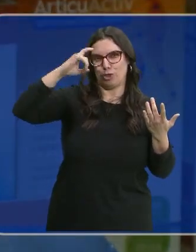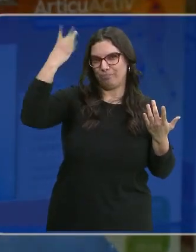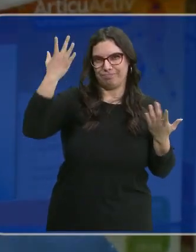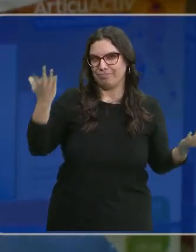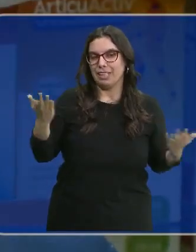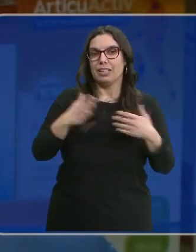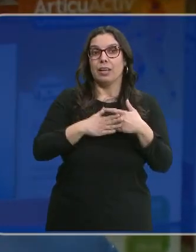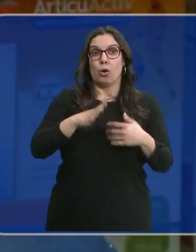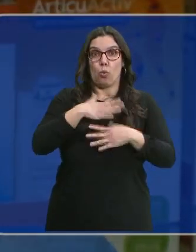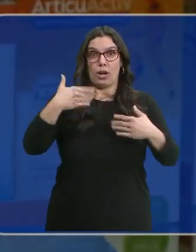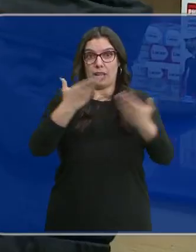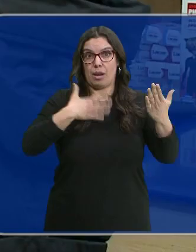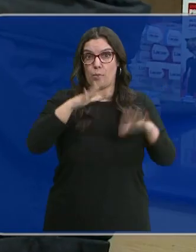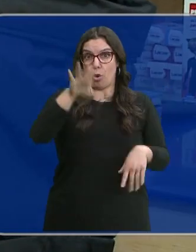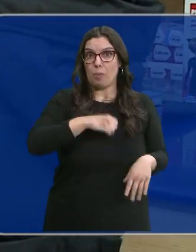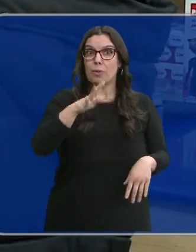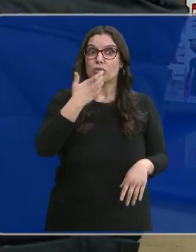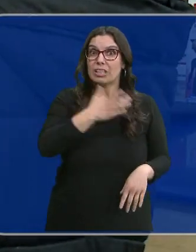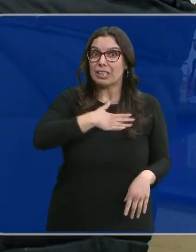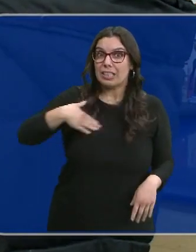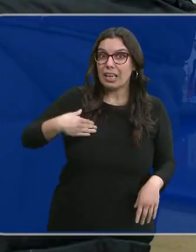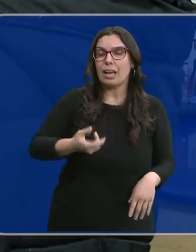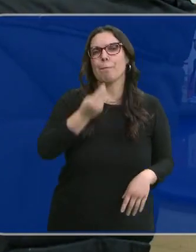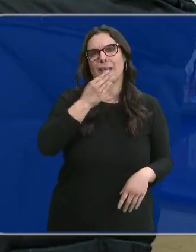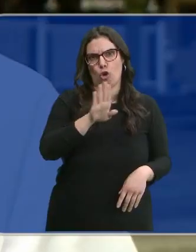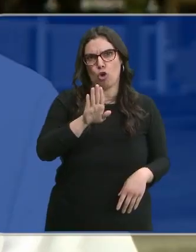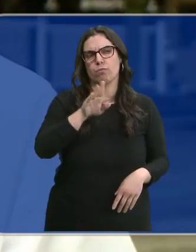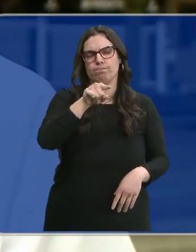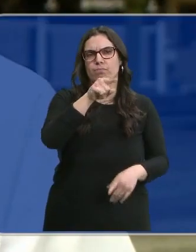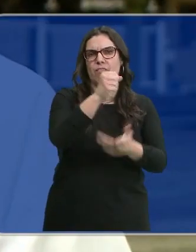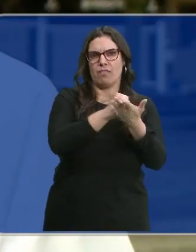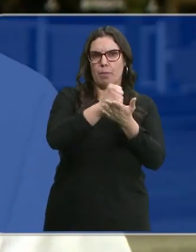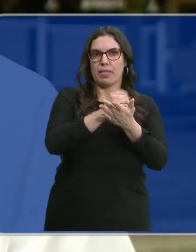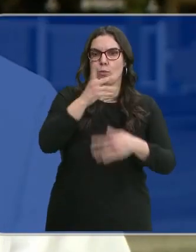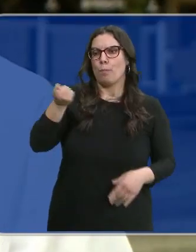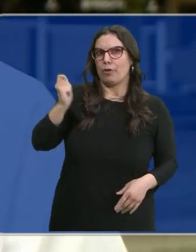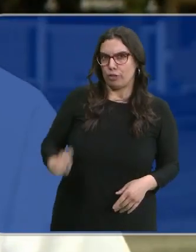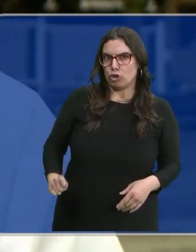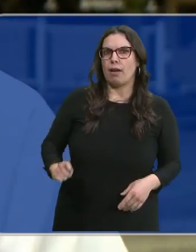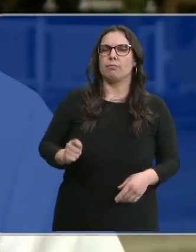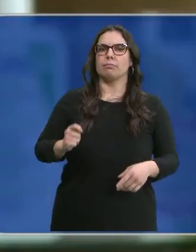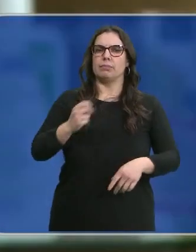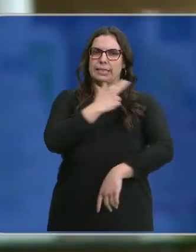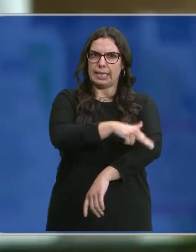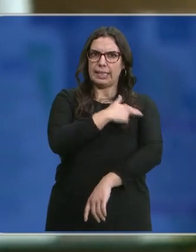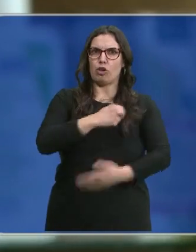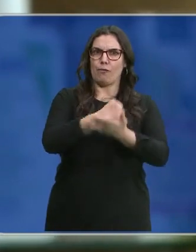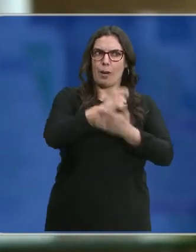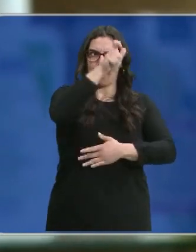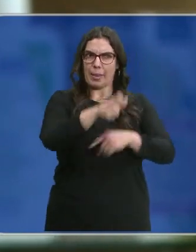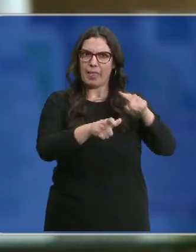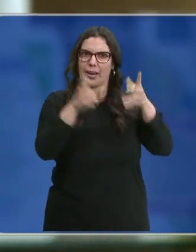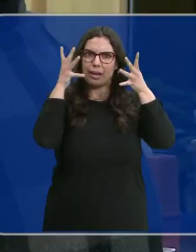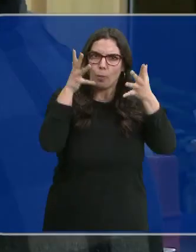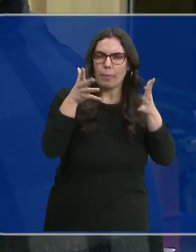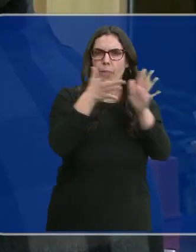al alcance de cualquiera, pero si los queremos consumir, que sean de farmacia. Ahí hay un profesional sanitario, que es un farmacéutico o farmacéutica, que le va a recomendar